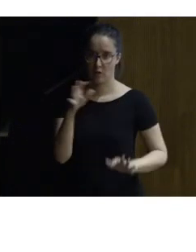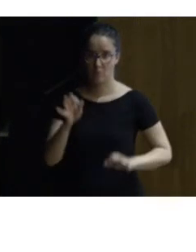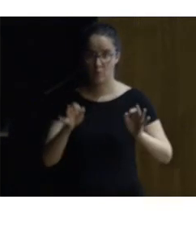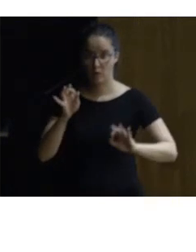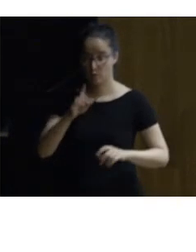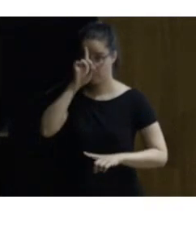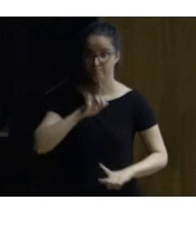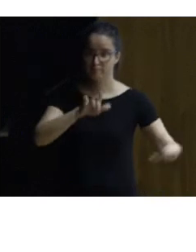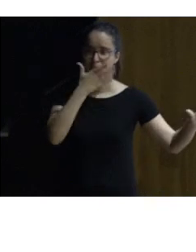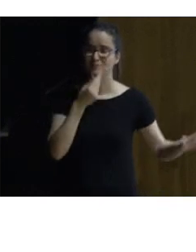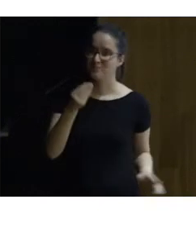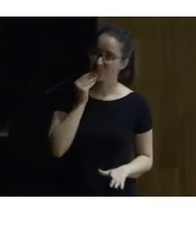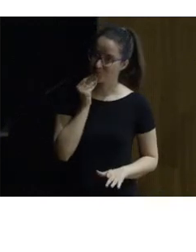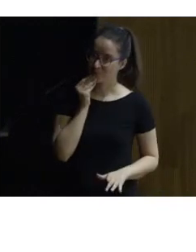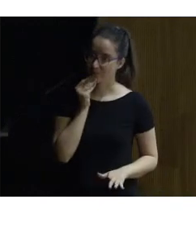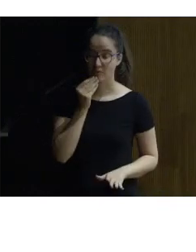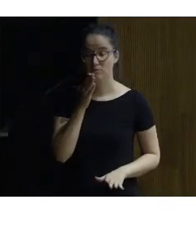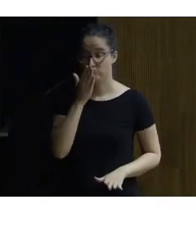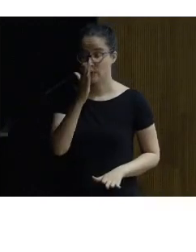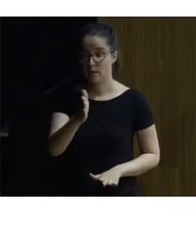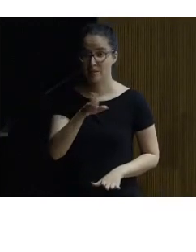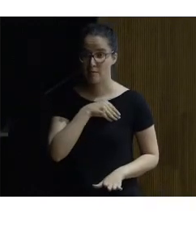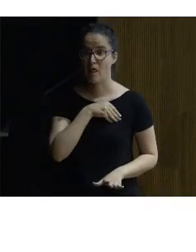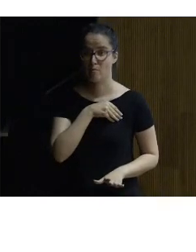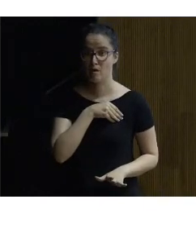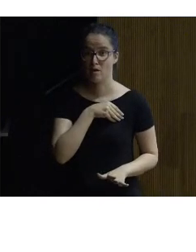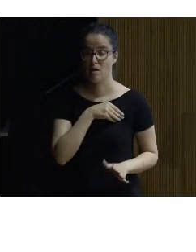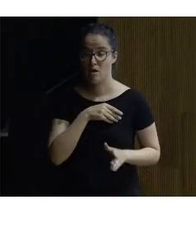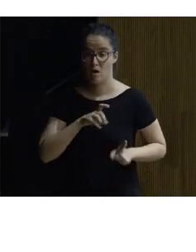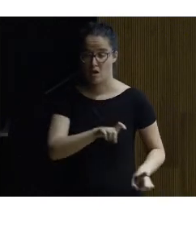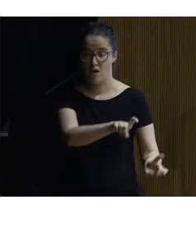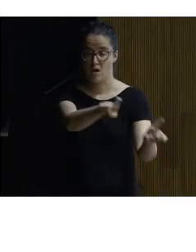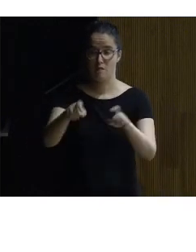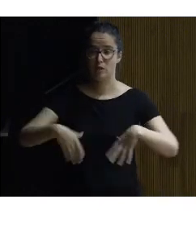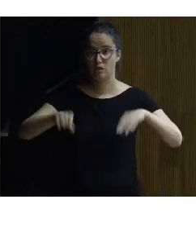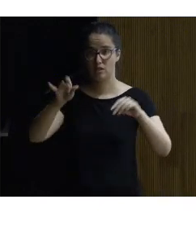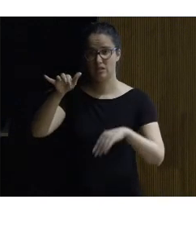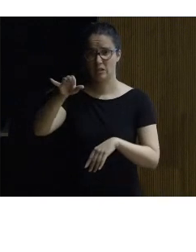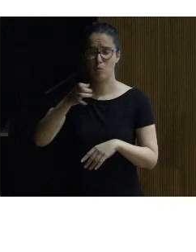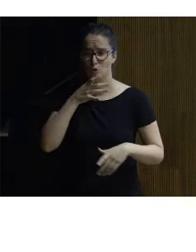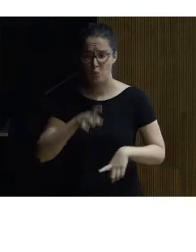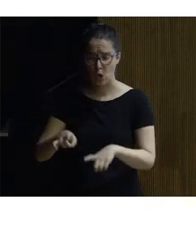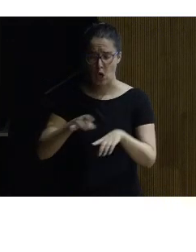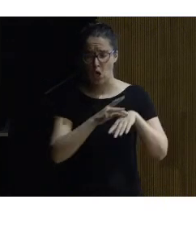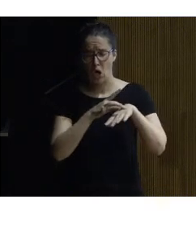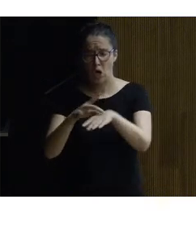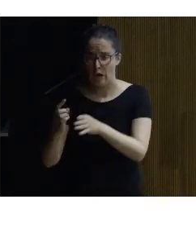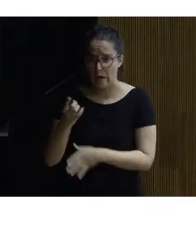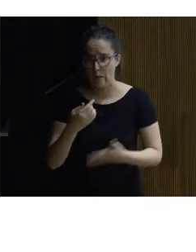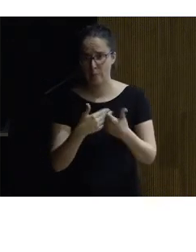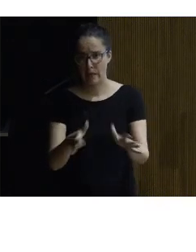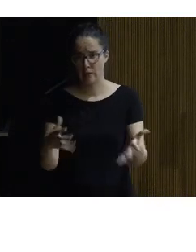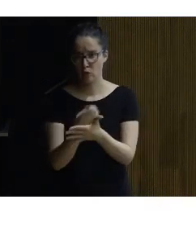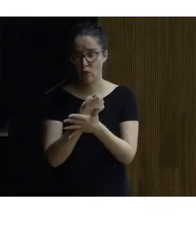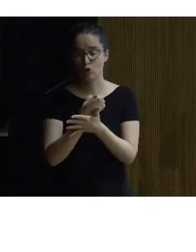tiene una imagen muy bonita de verdad que vale la pena estamos en el laberinto de la catedral de Sar porque es un laberinto un poco todo esto y